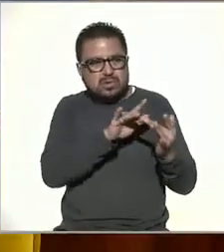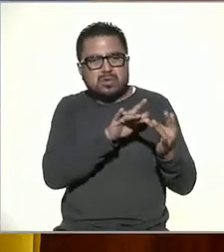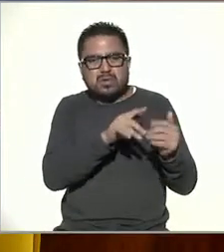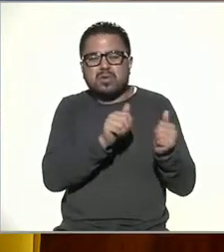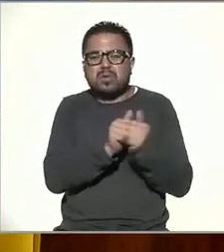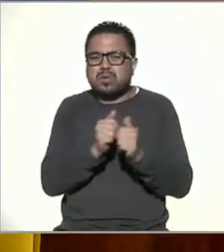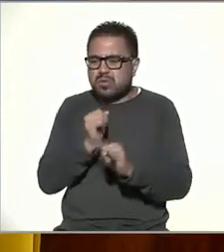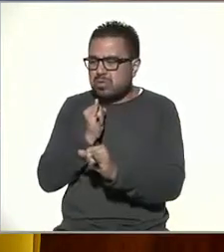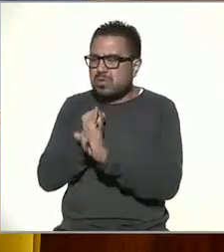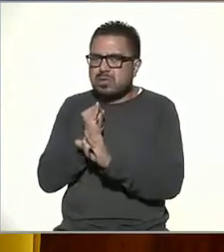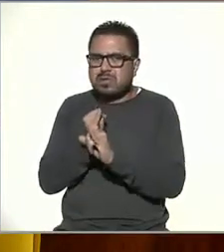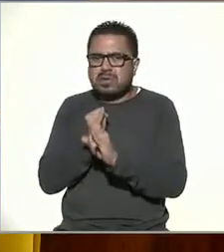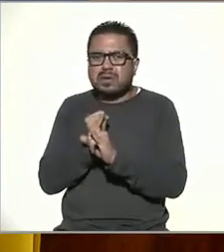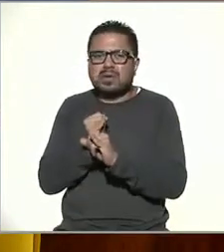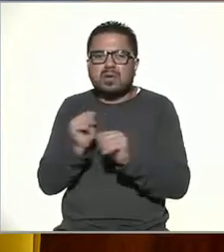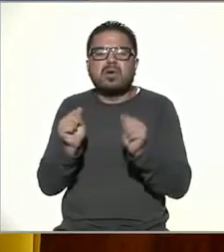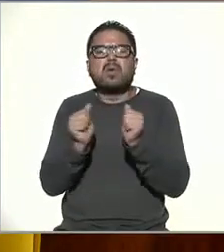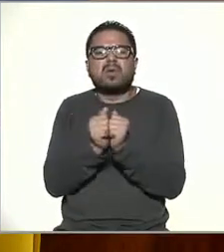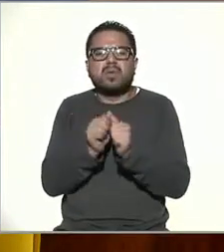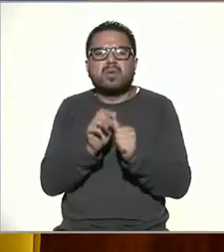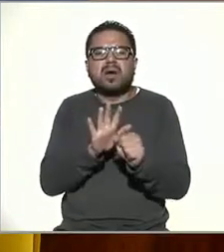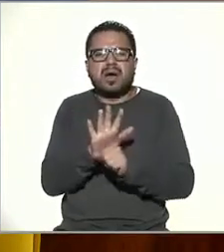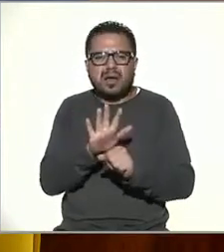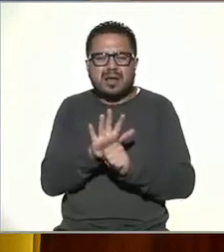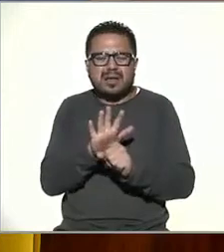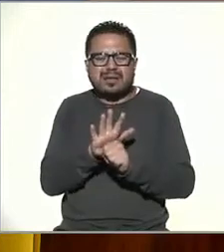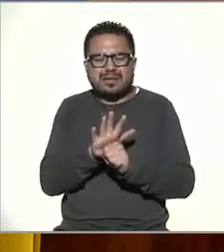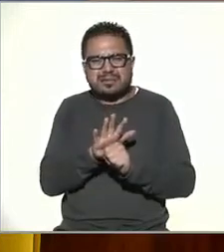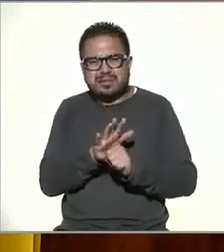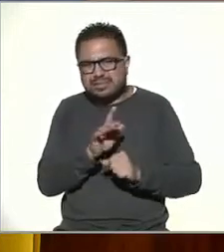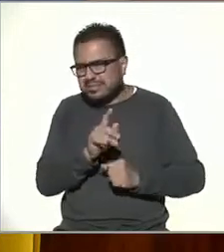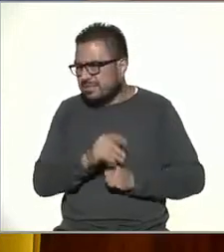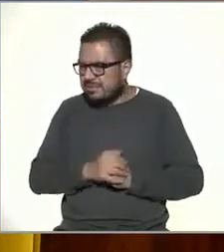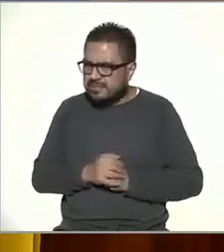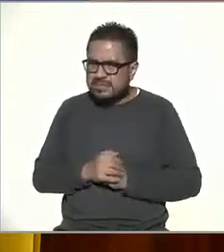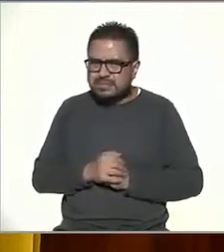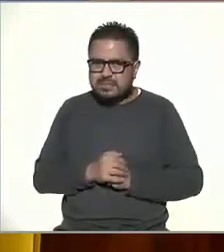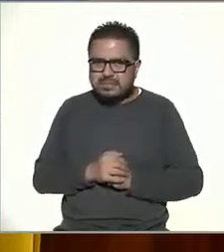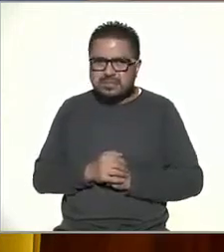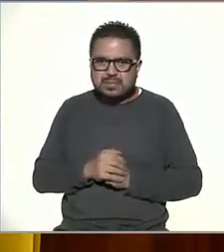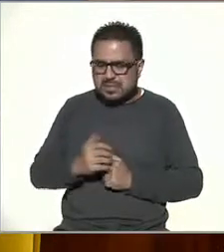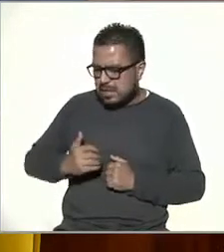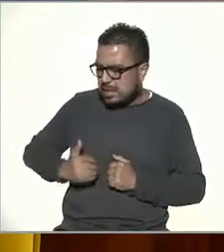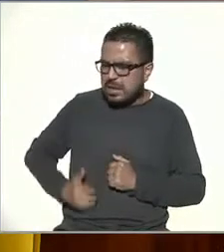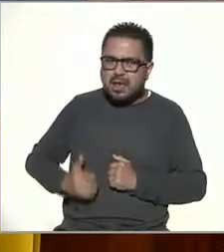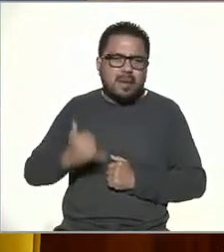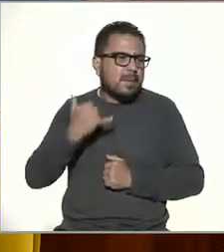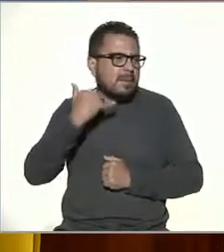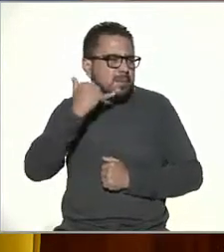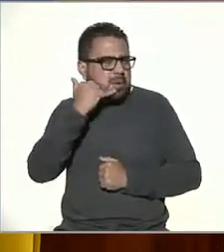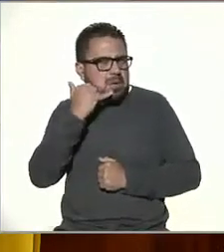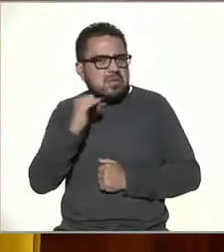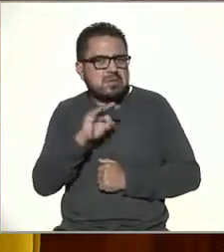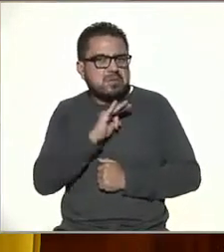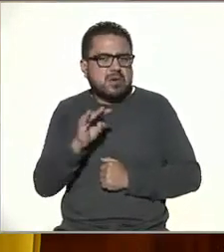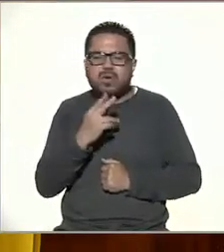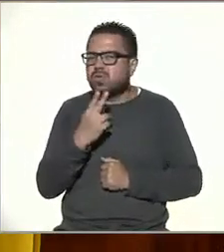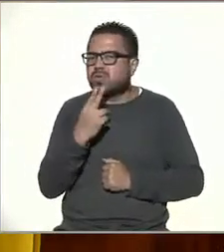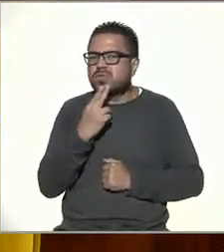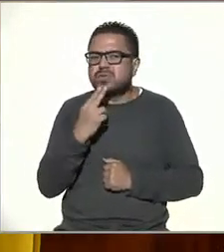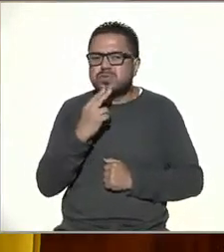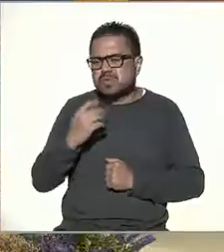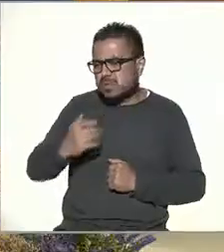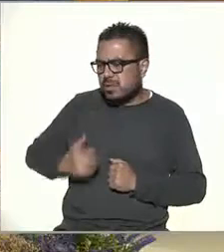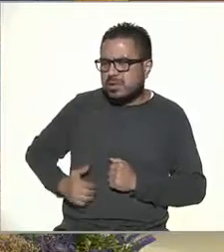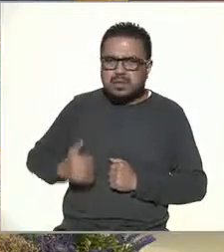con el internet es a través de un medio móvil un teléfono entonces el uso de